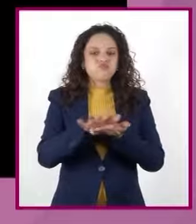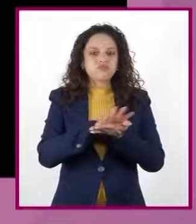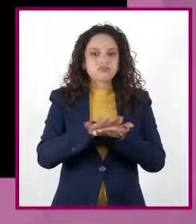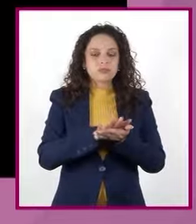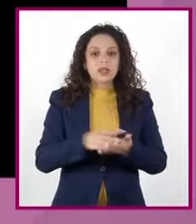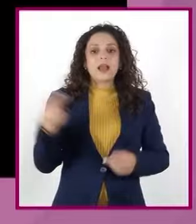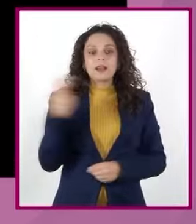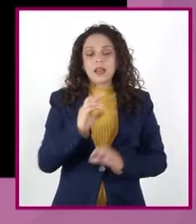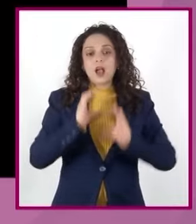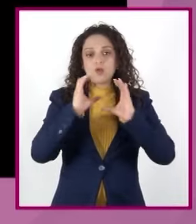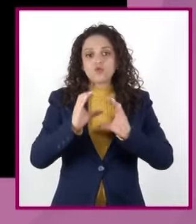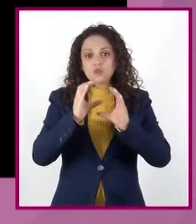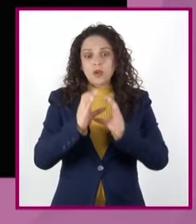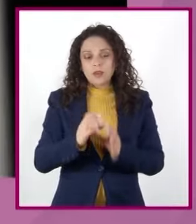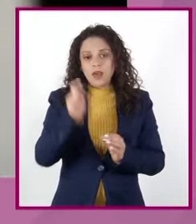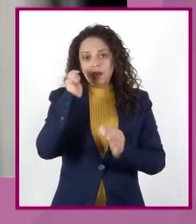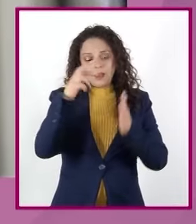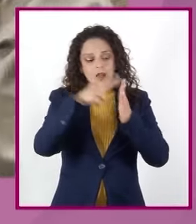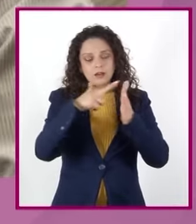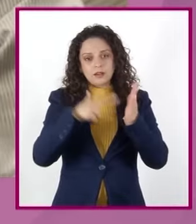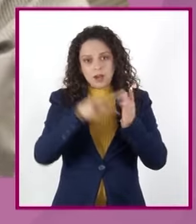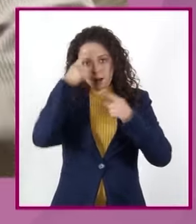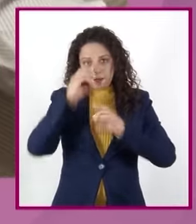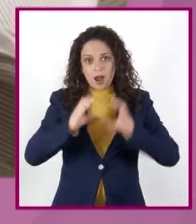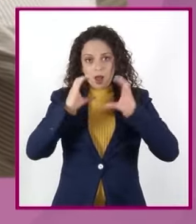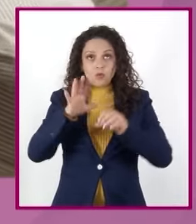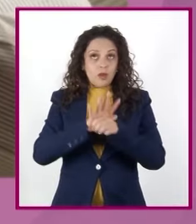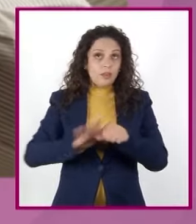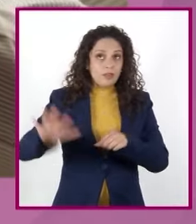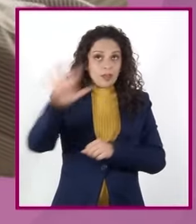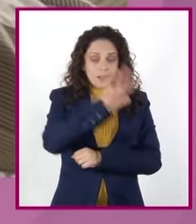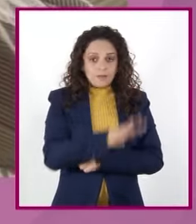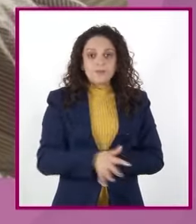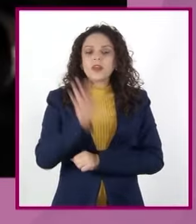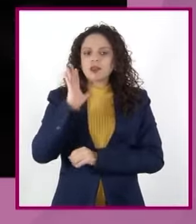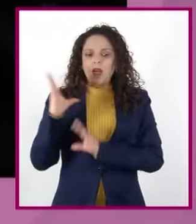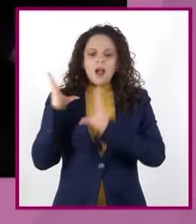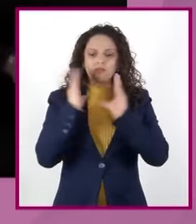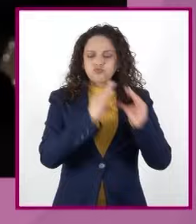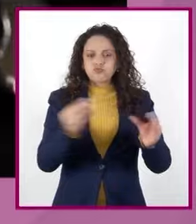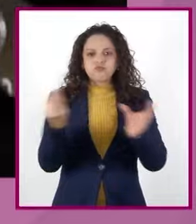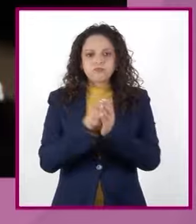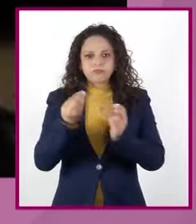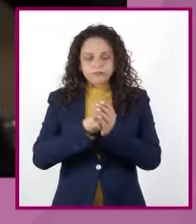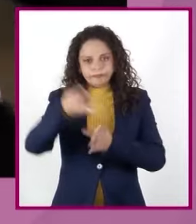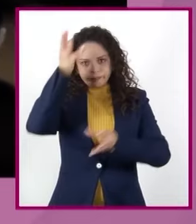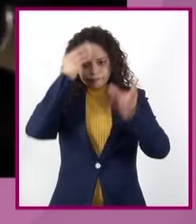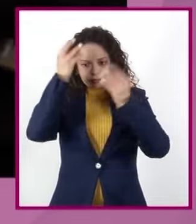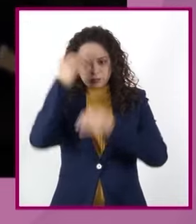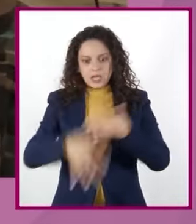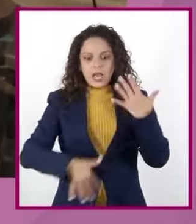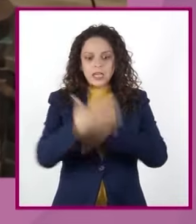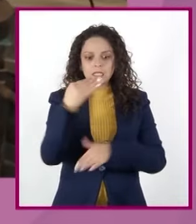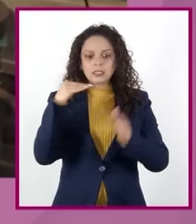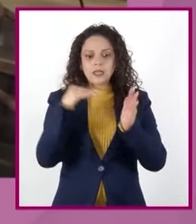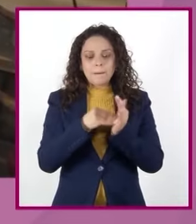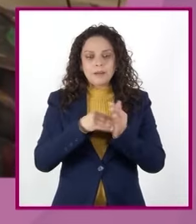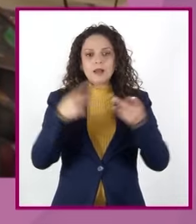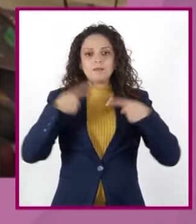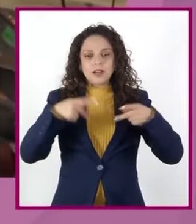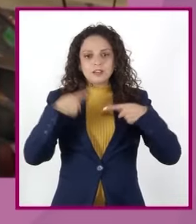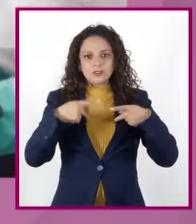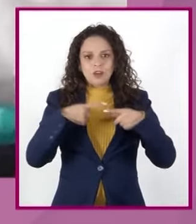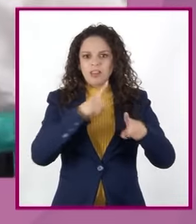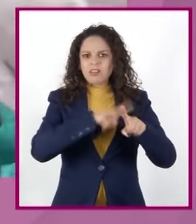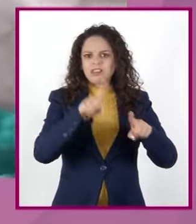ambientales Asimismo, se ha capacitado a más de 15.000 técnicos de diferentes sectores Lo